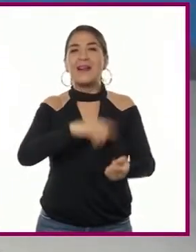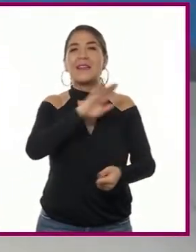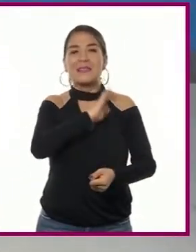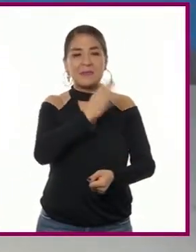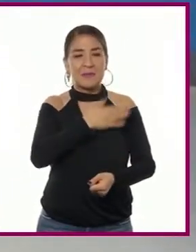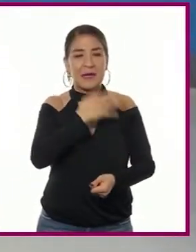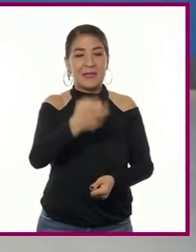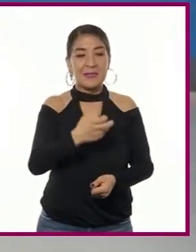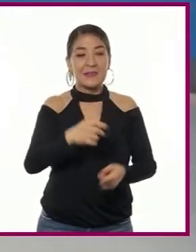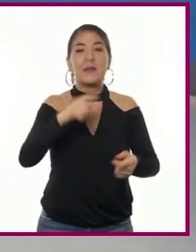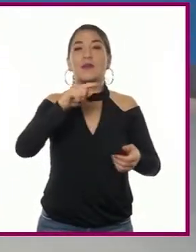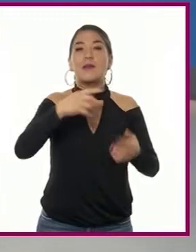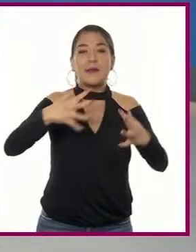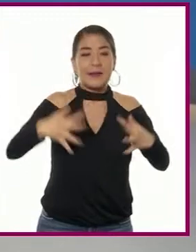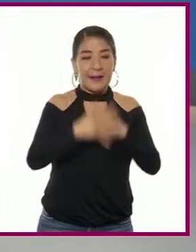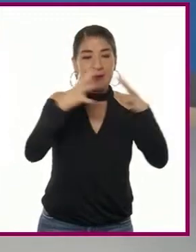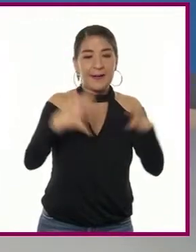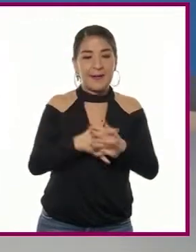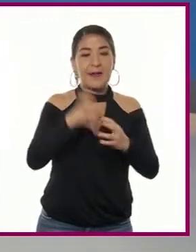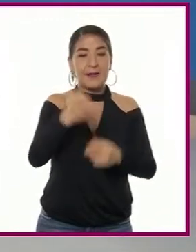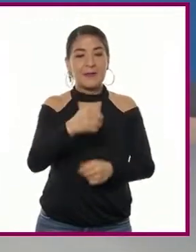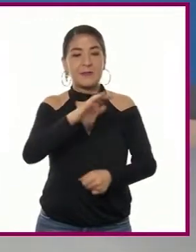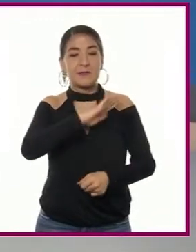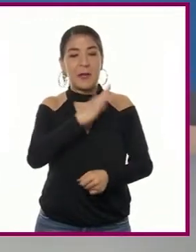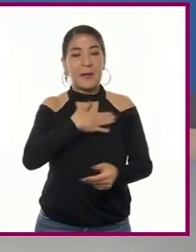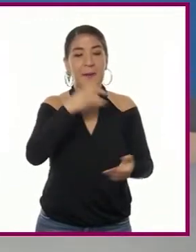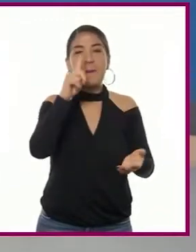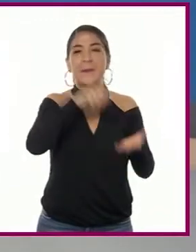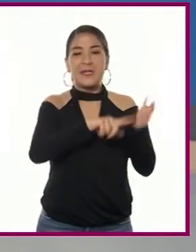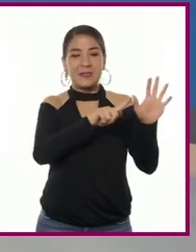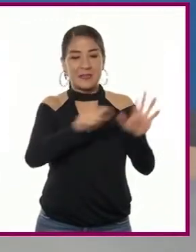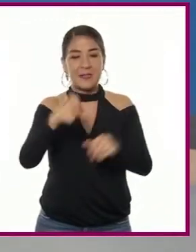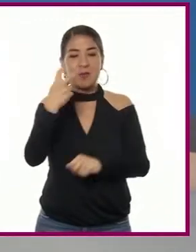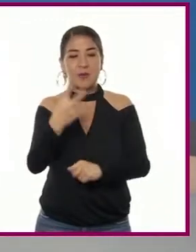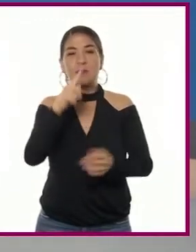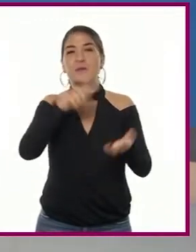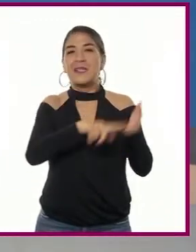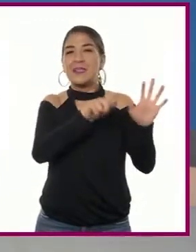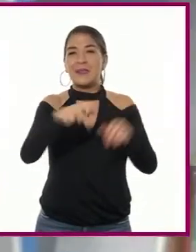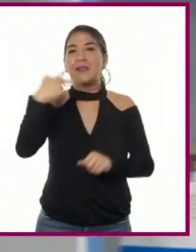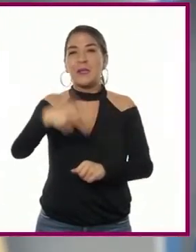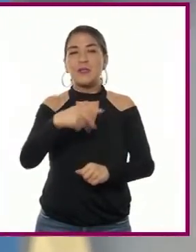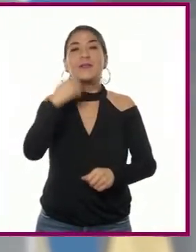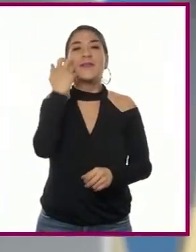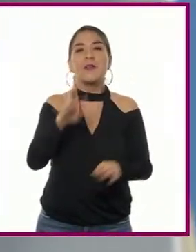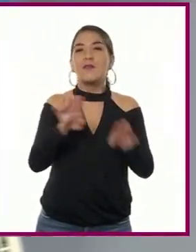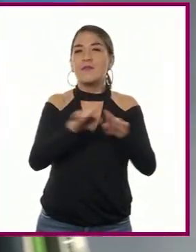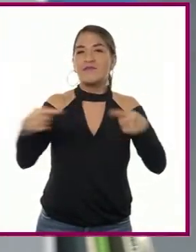1702 y 1713 sobre disputadas reclamaciones al trono español.